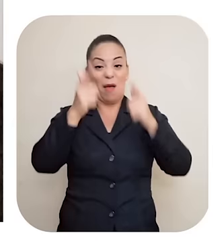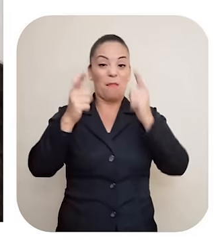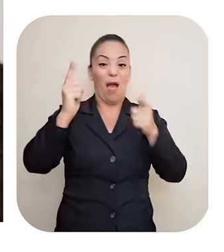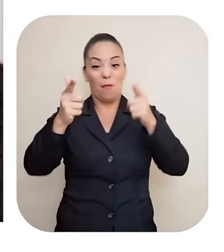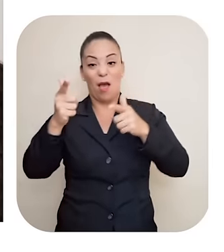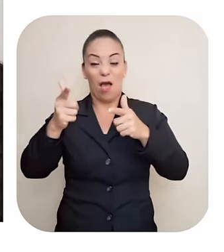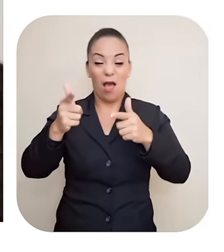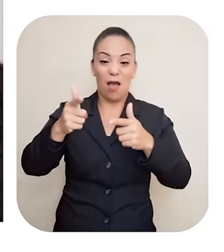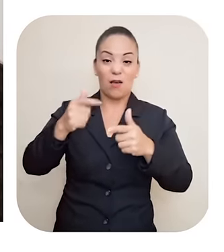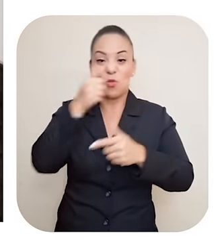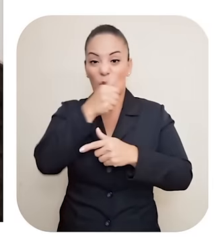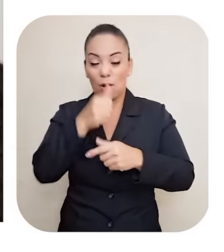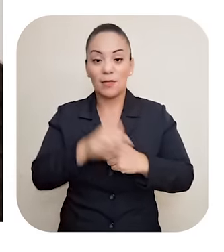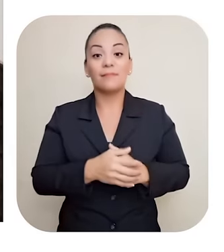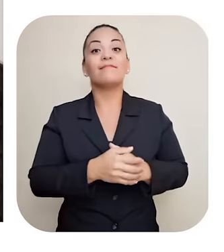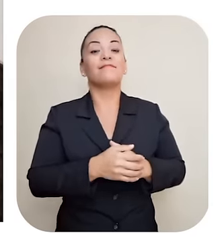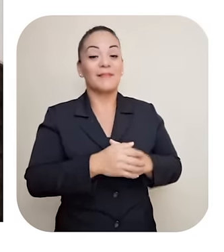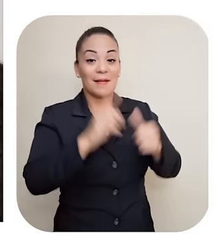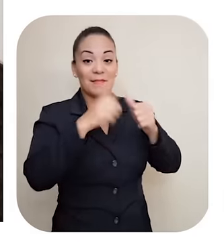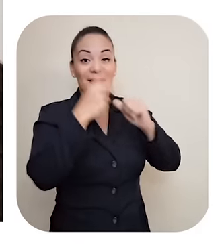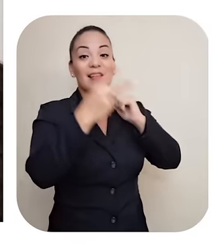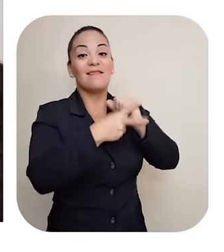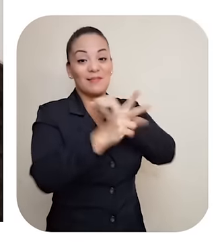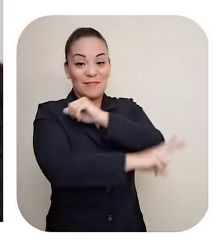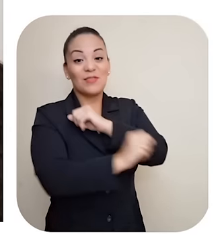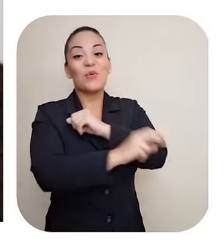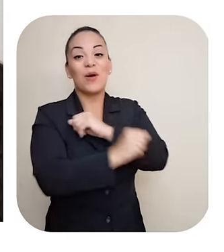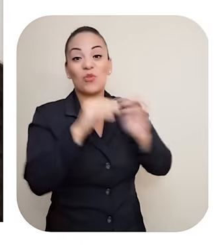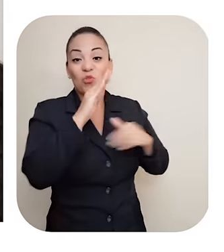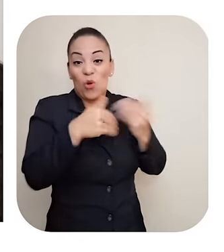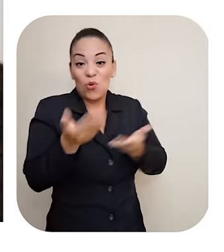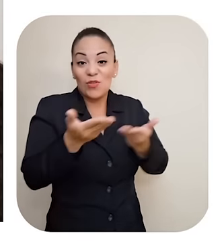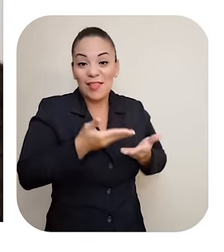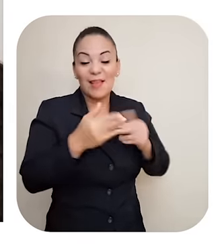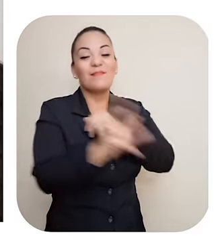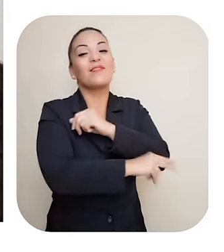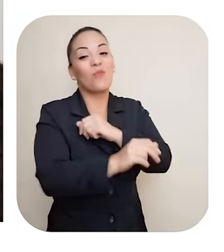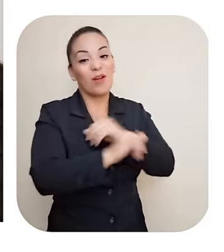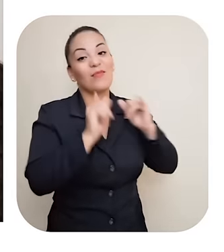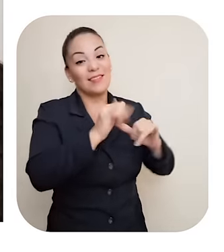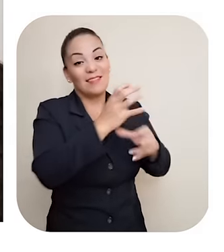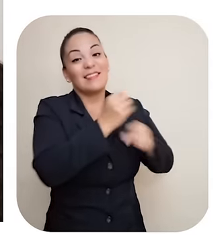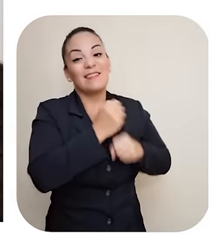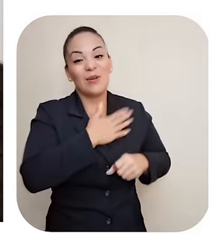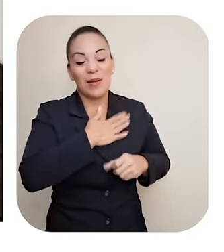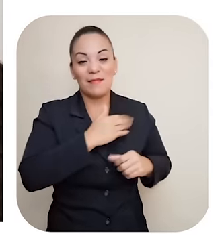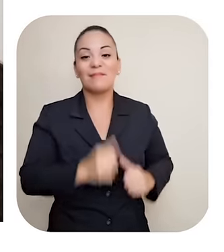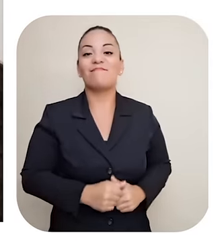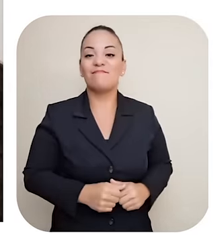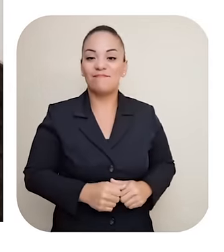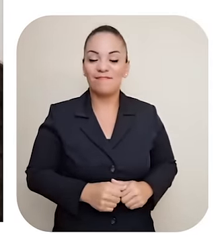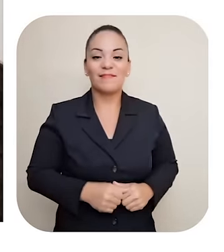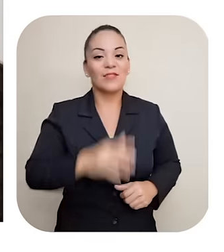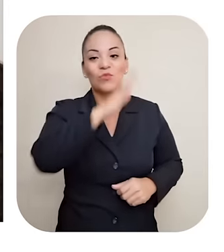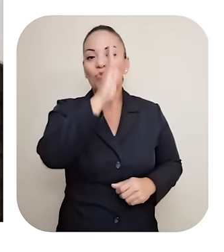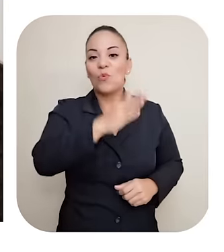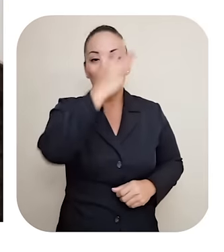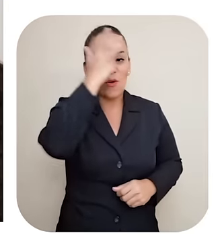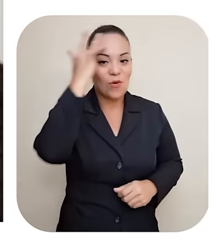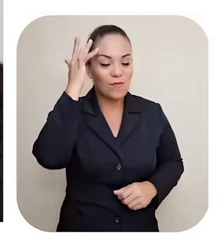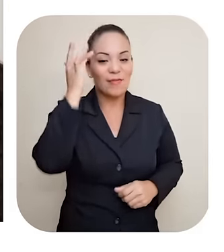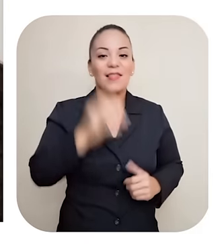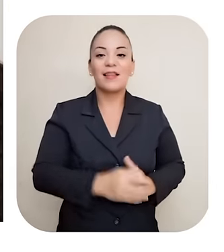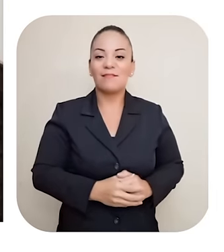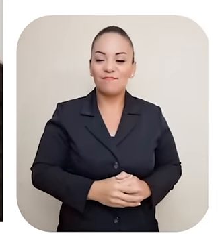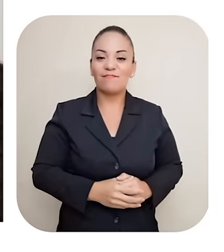asaltaron El primer día Me robaron todo lo que yo traía Así me recibieron Verá, la primer misa Nunca la olvidaré Mi presidente Vineían solo como 7 o 5